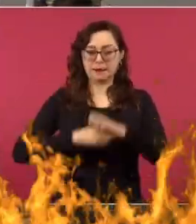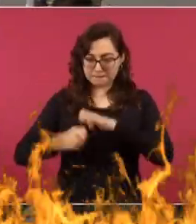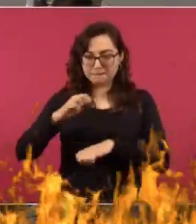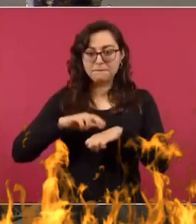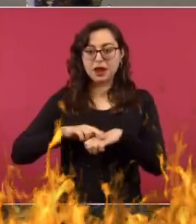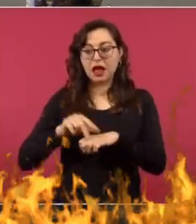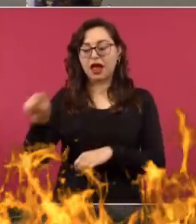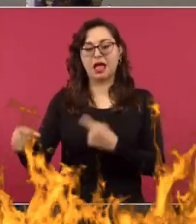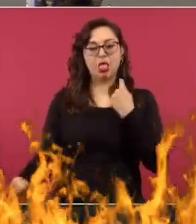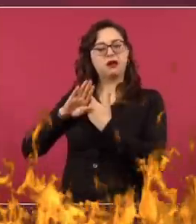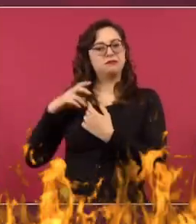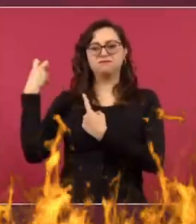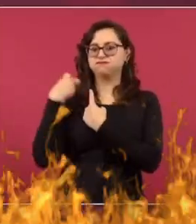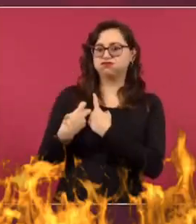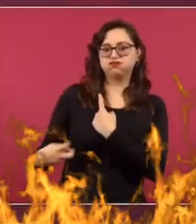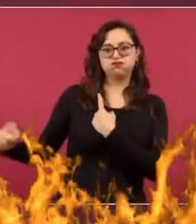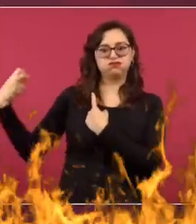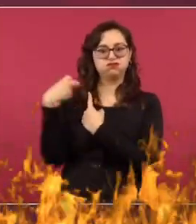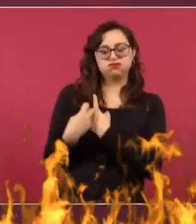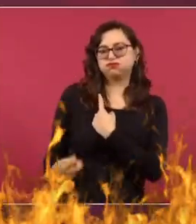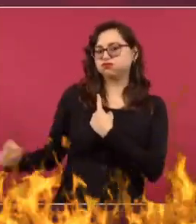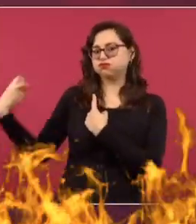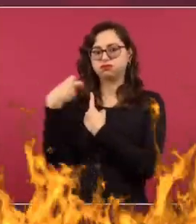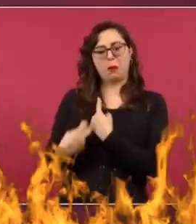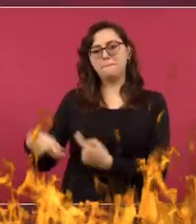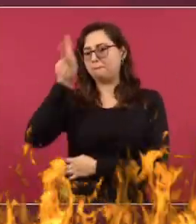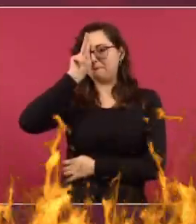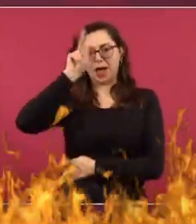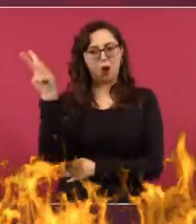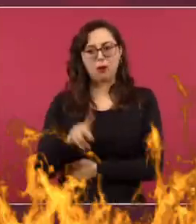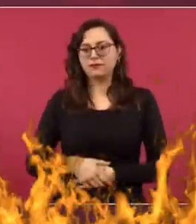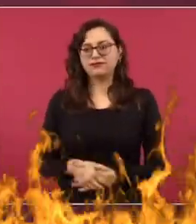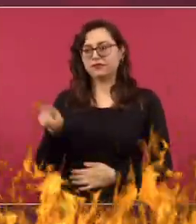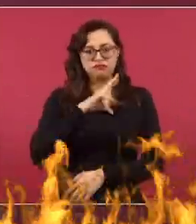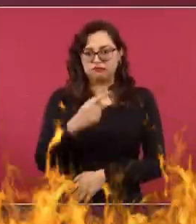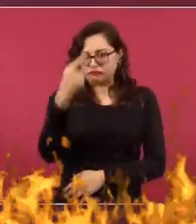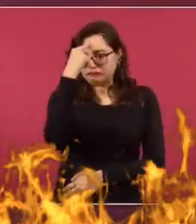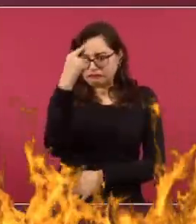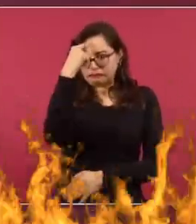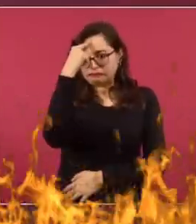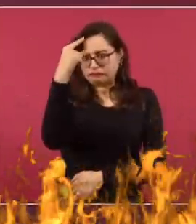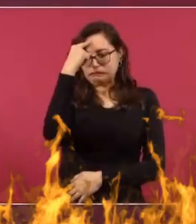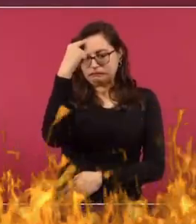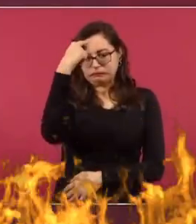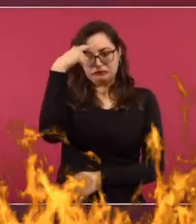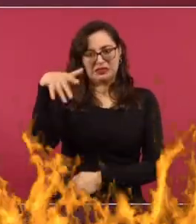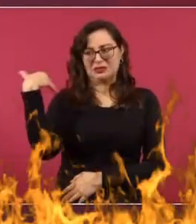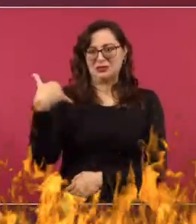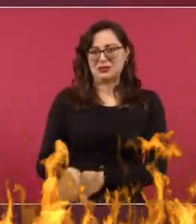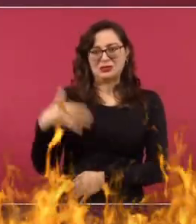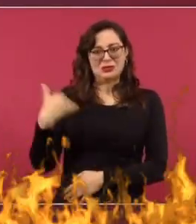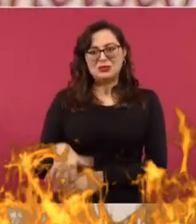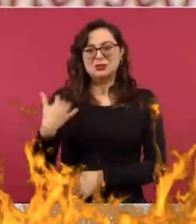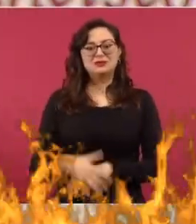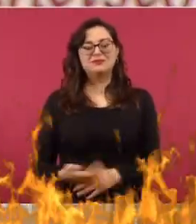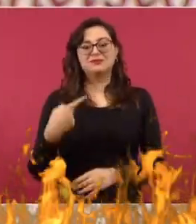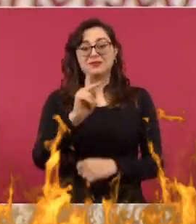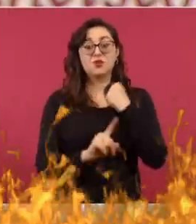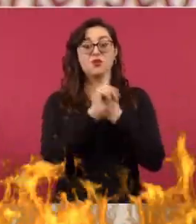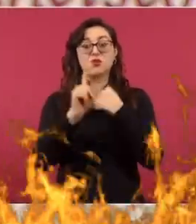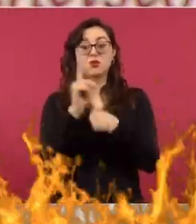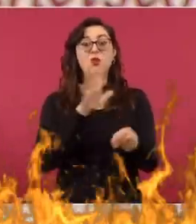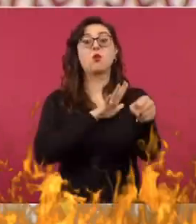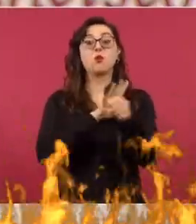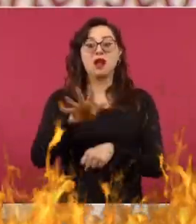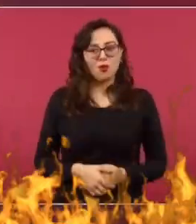a calumniarme en todos lados donde ha podido. Es un rencor obsesivo, su gran objetivo no es la verdad, es ver